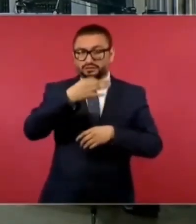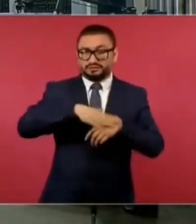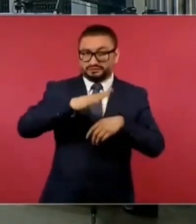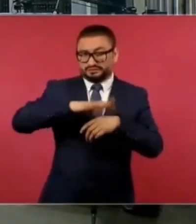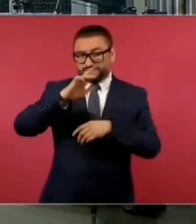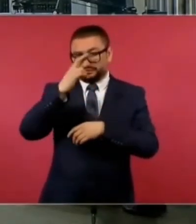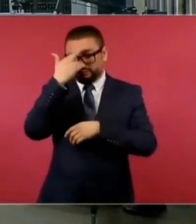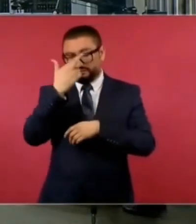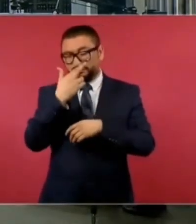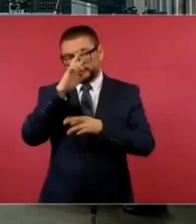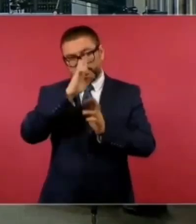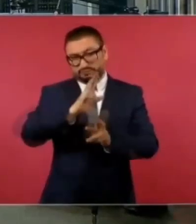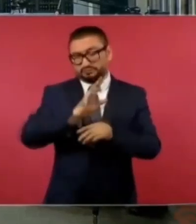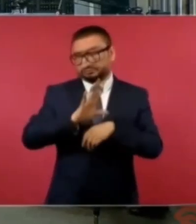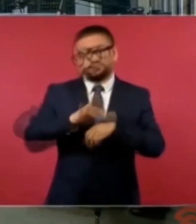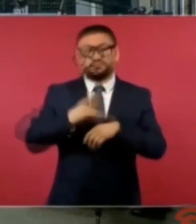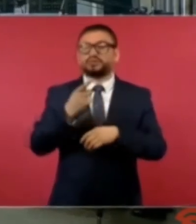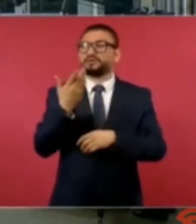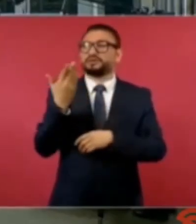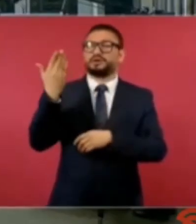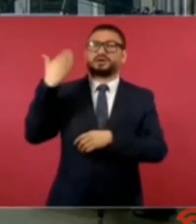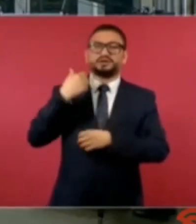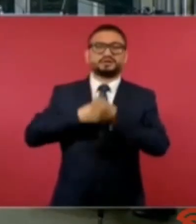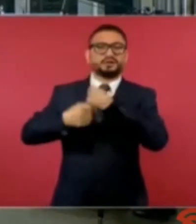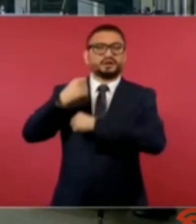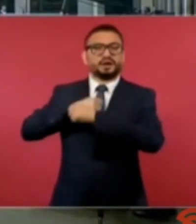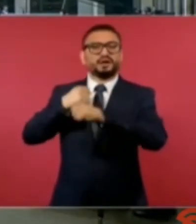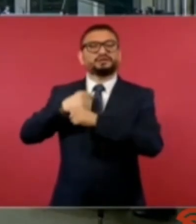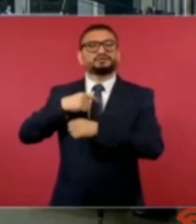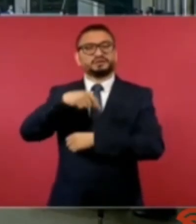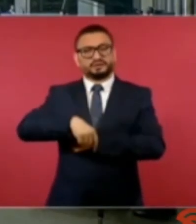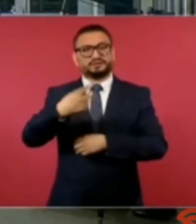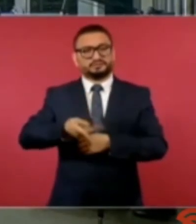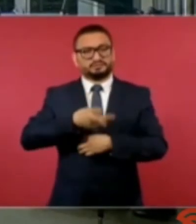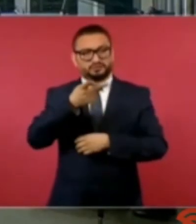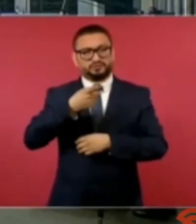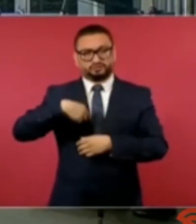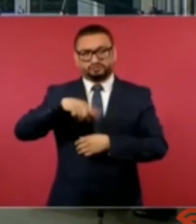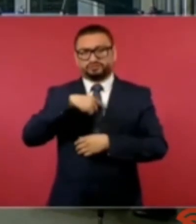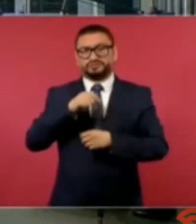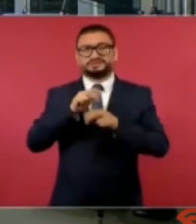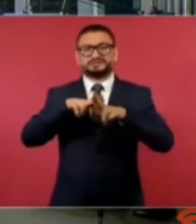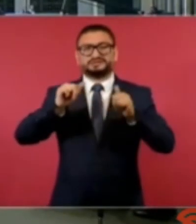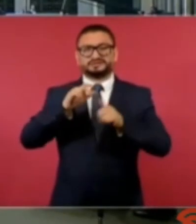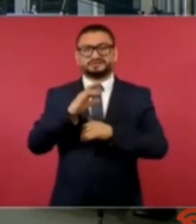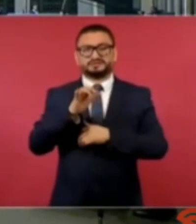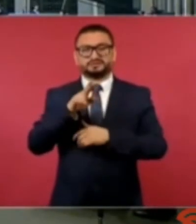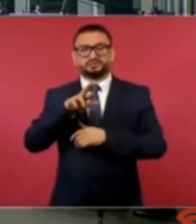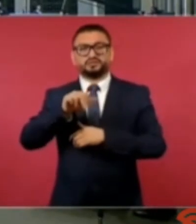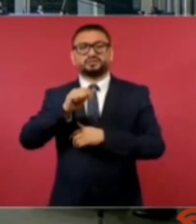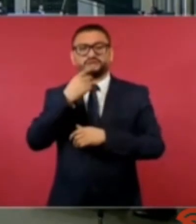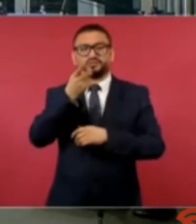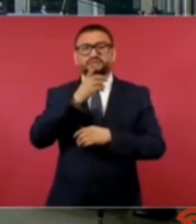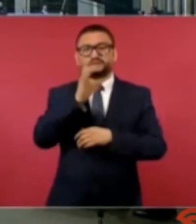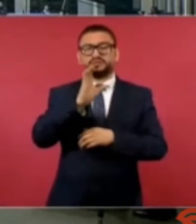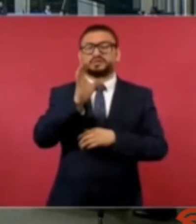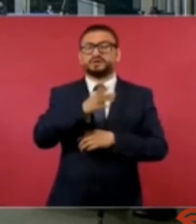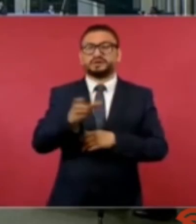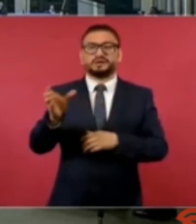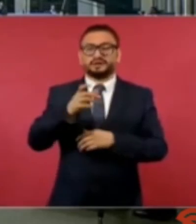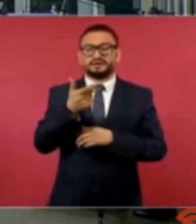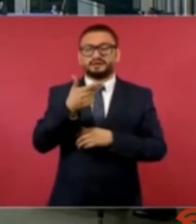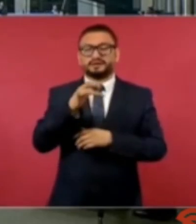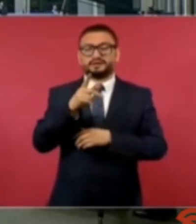si me permite, porque... Hace algunos años aquí le planteamos en el equipo de Sin Censura el caso del ejido Antonio Rosales.